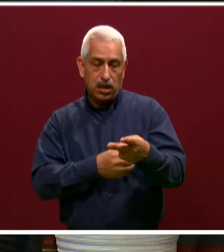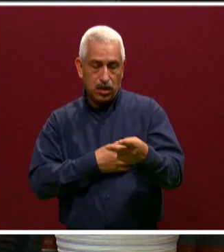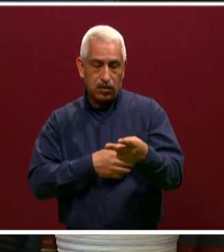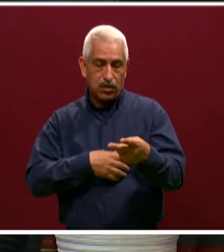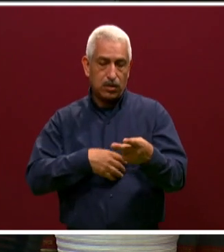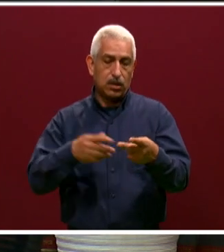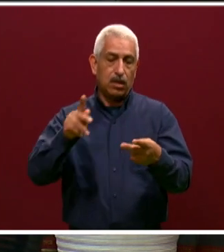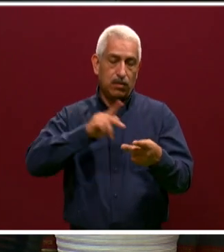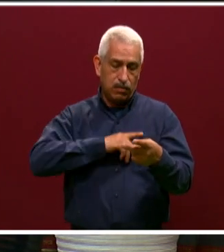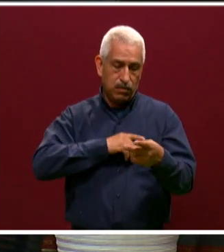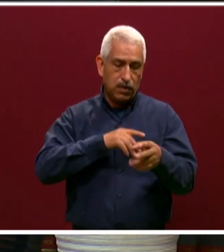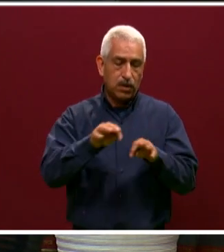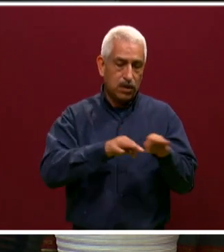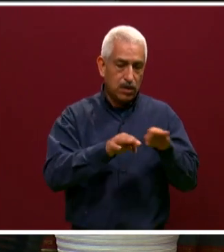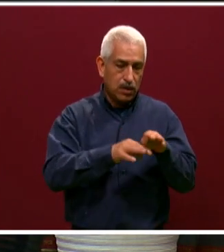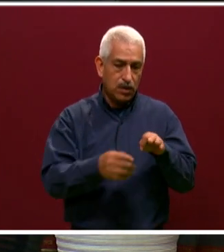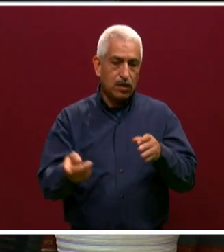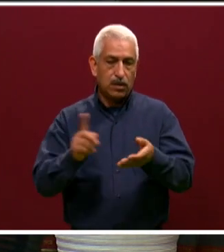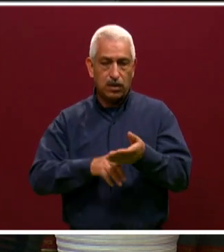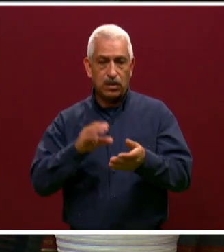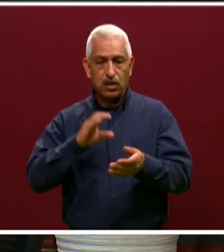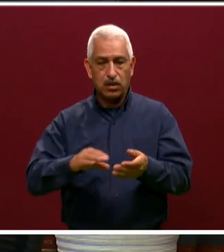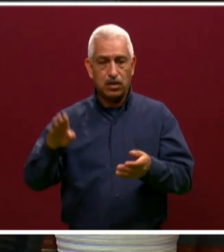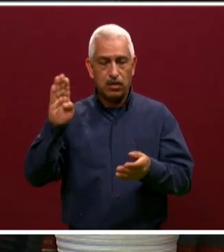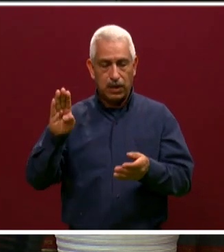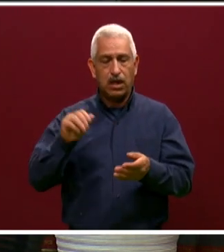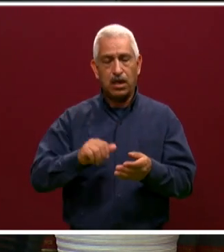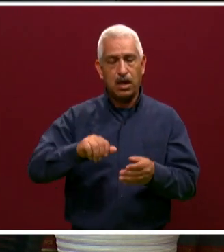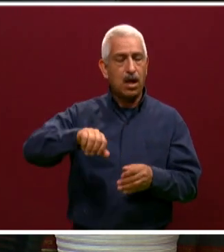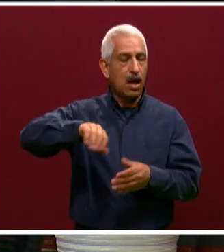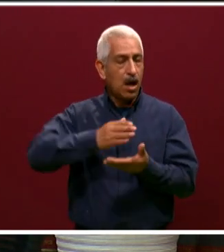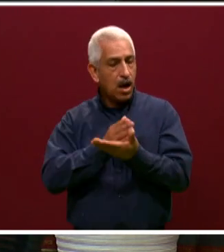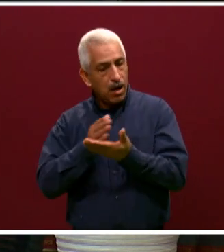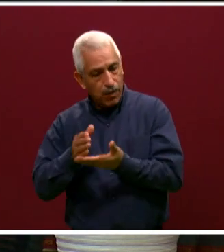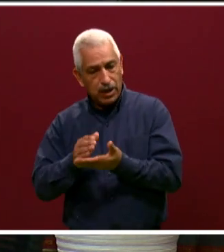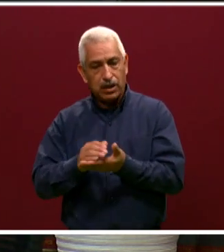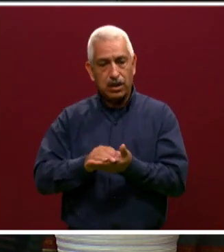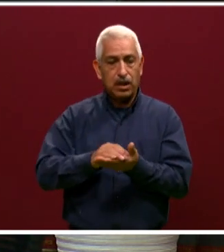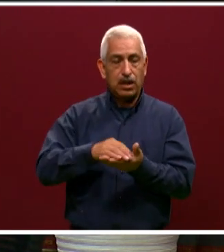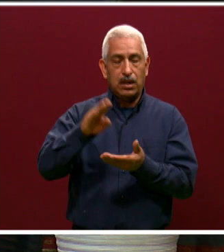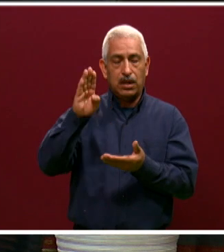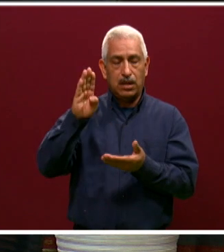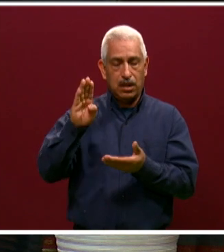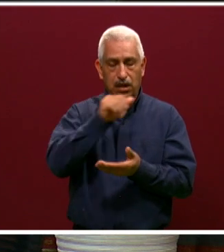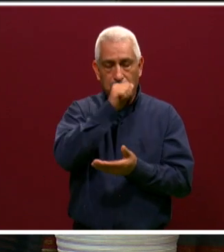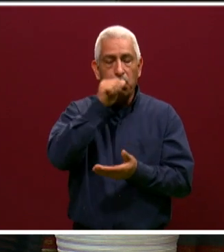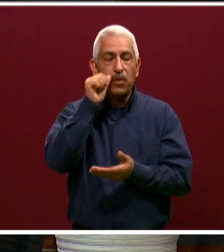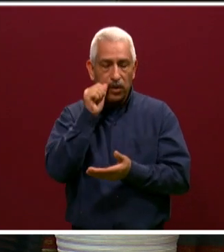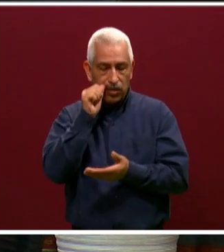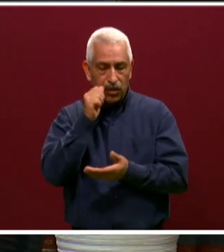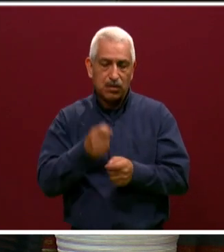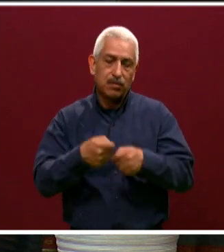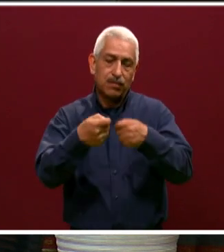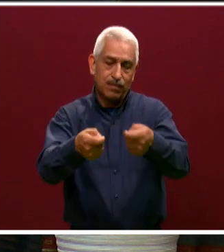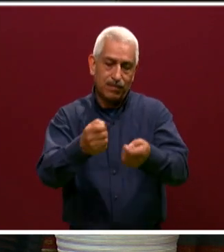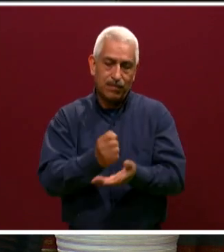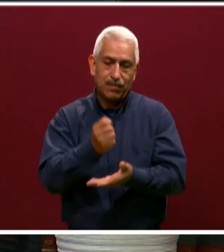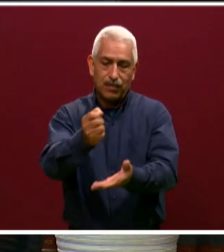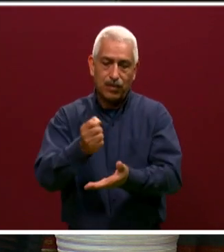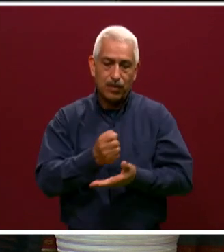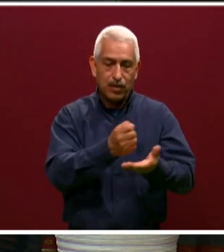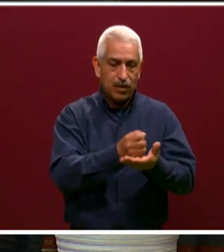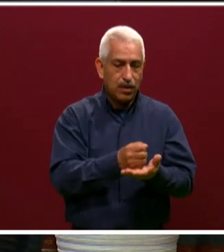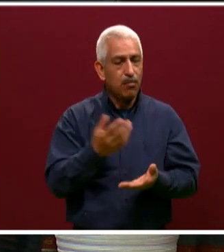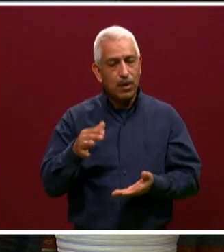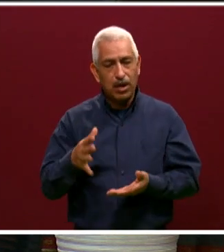tenemos. aparte de que la beca Benito Juárez, que en su mayoría los alumnos ya todas las tienen. Hasta ahorita tenemos el 75